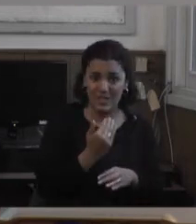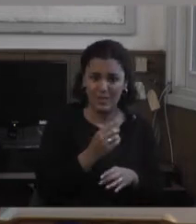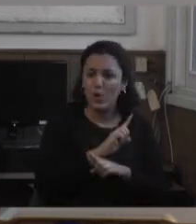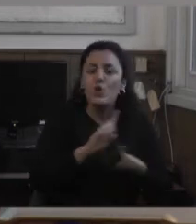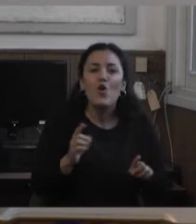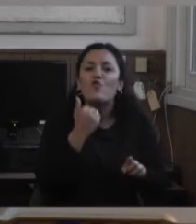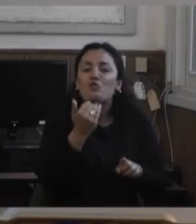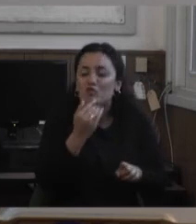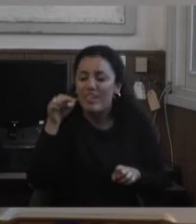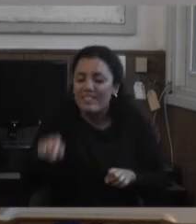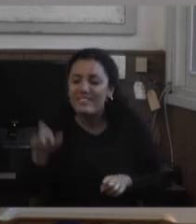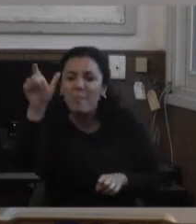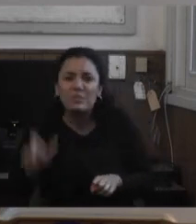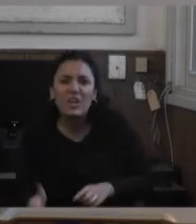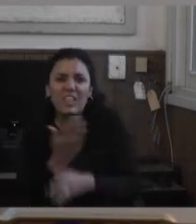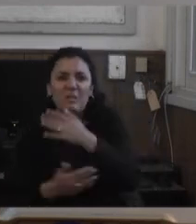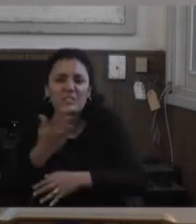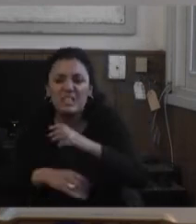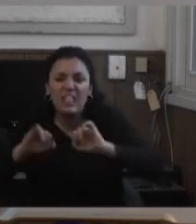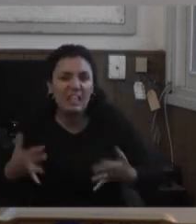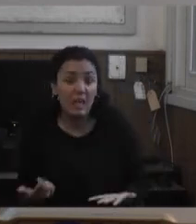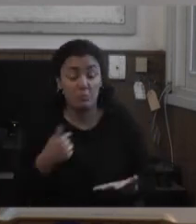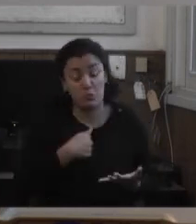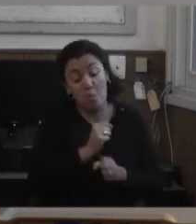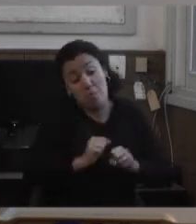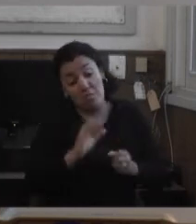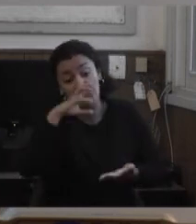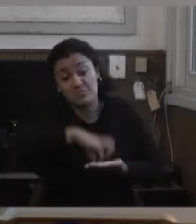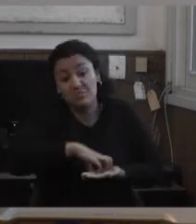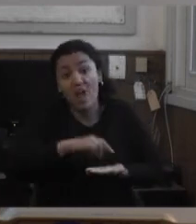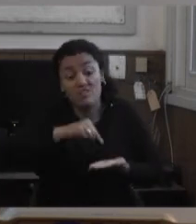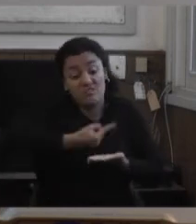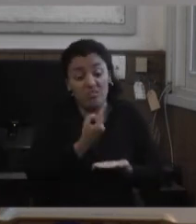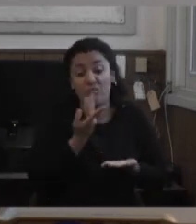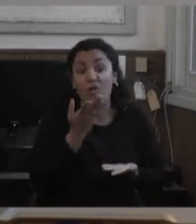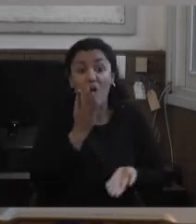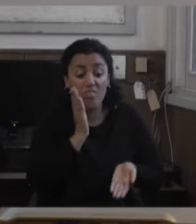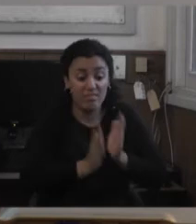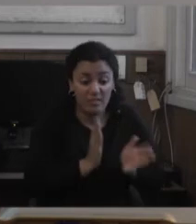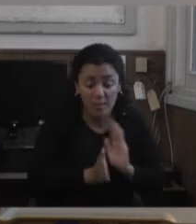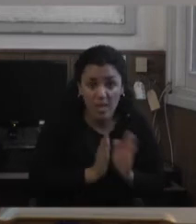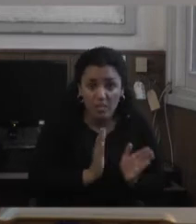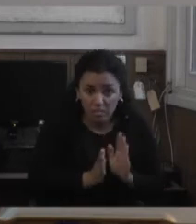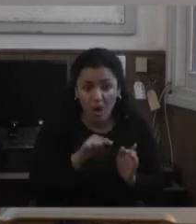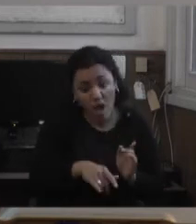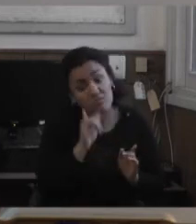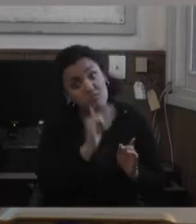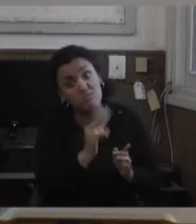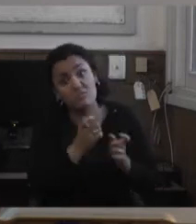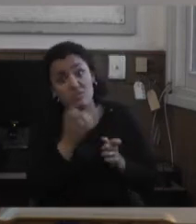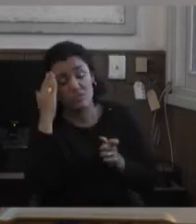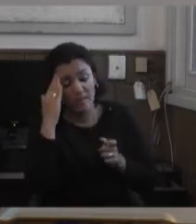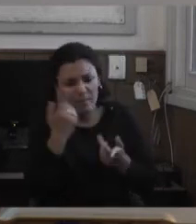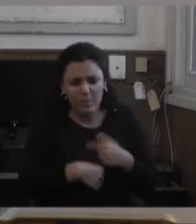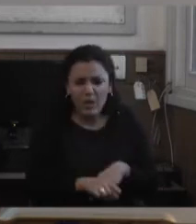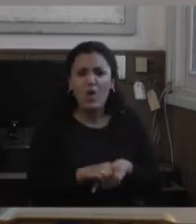diagnóstico salvo que trabaje en un centro de rehabilitación pero estamos hablando de otro campo sino poder encontrarnos el diagnóstico lo que